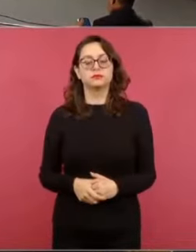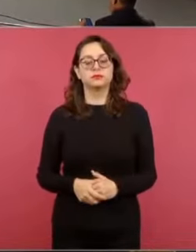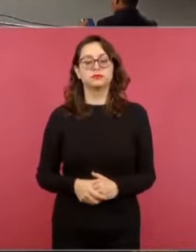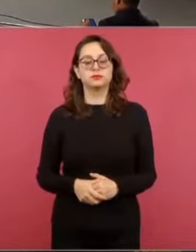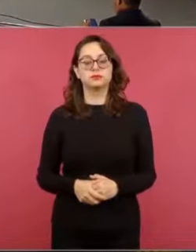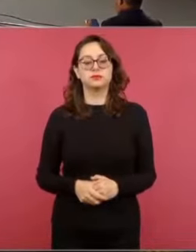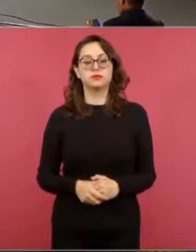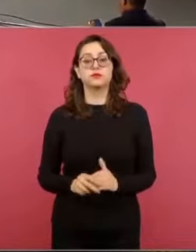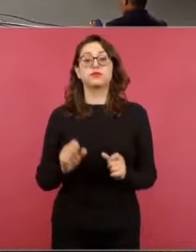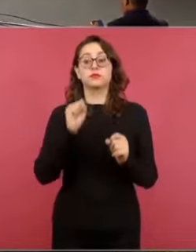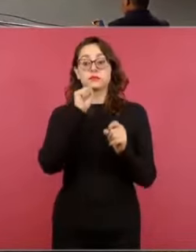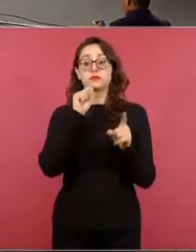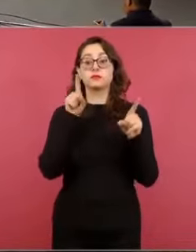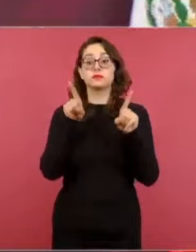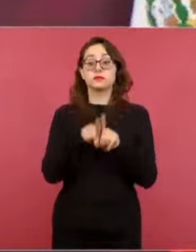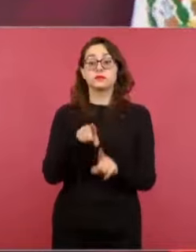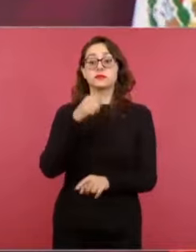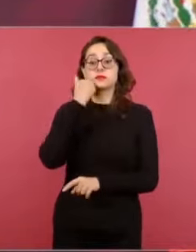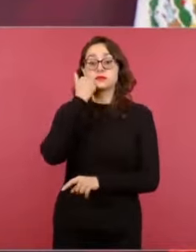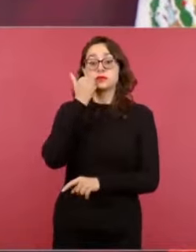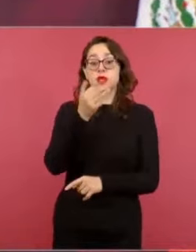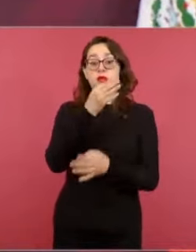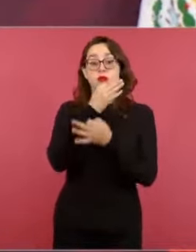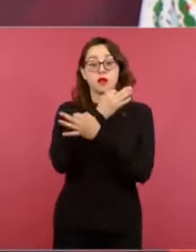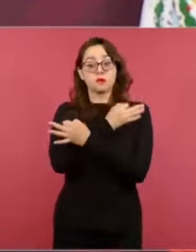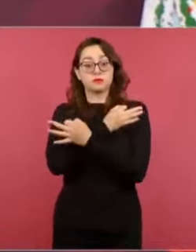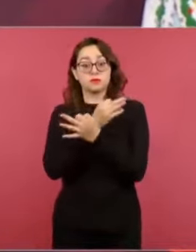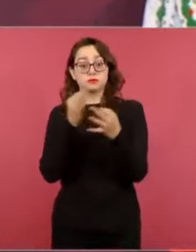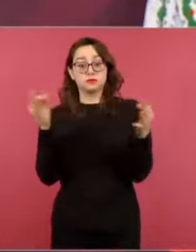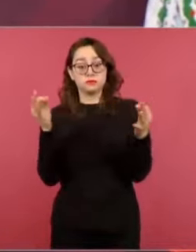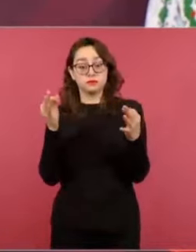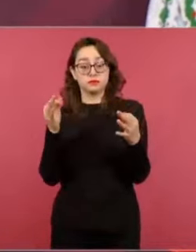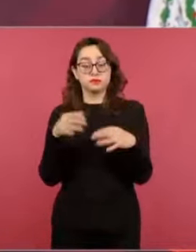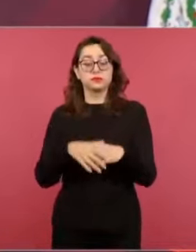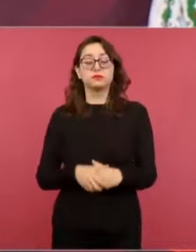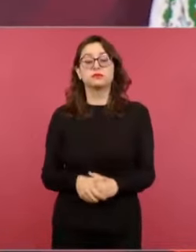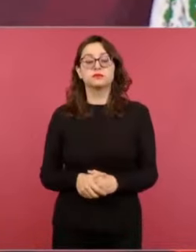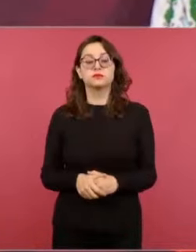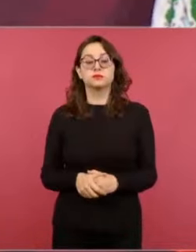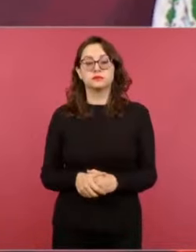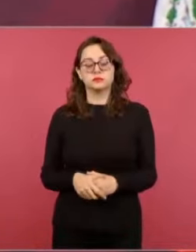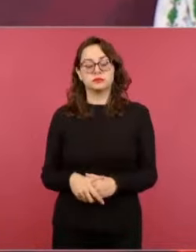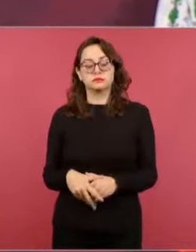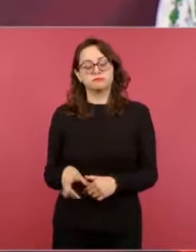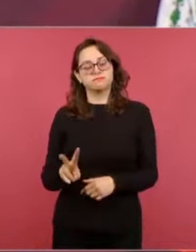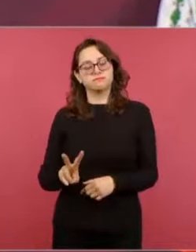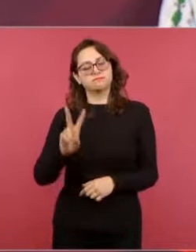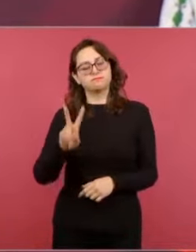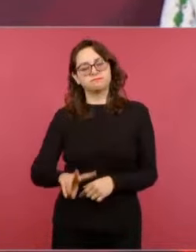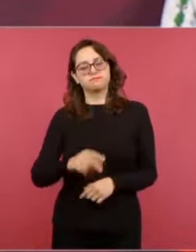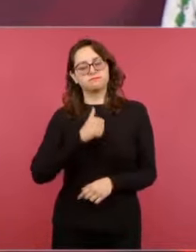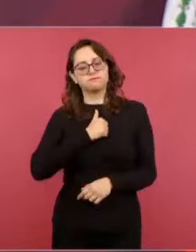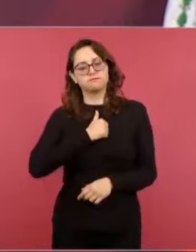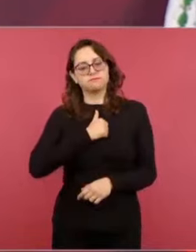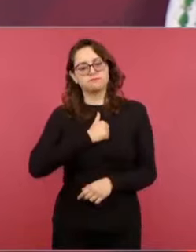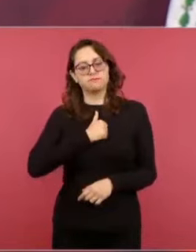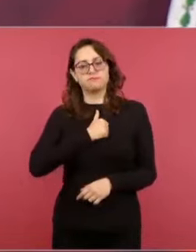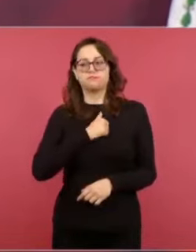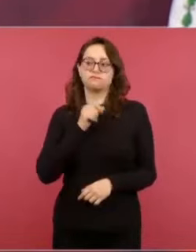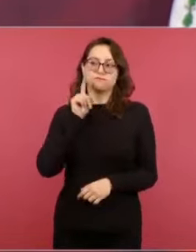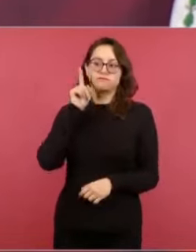para mencionar desde esta tribuna nuestras condolencias, nuestra solidaridad con el pueblo de